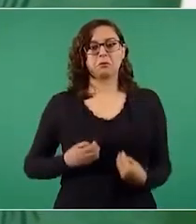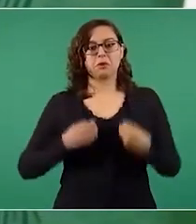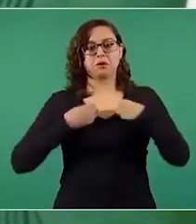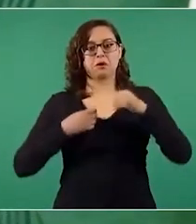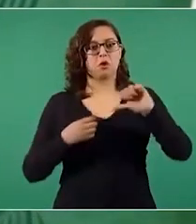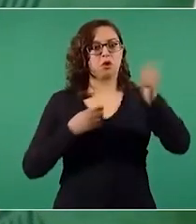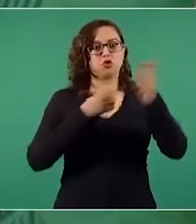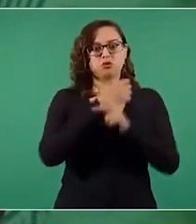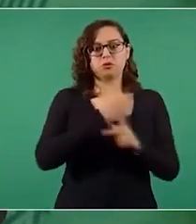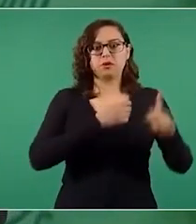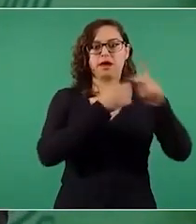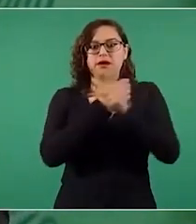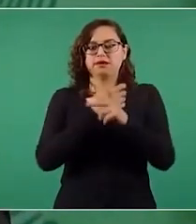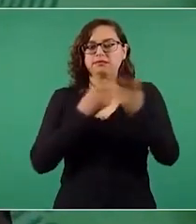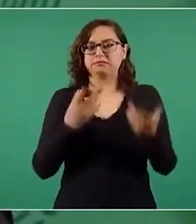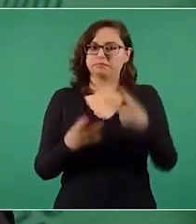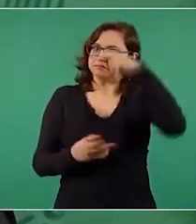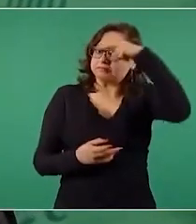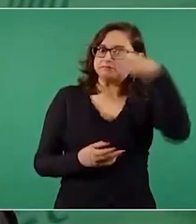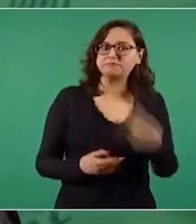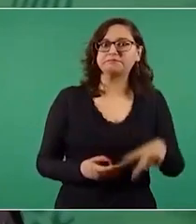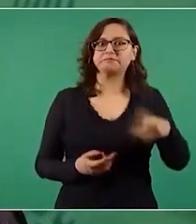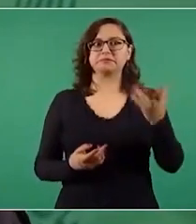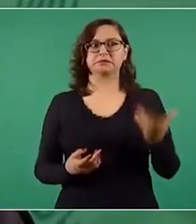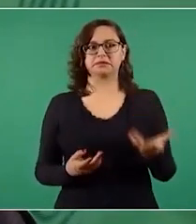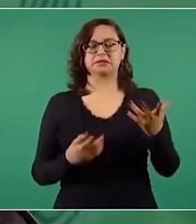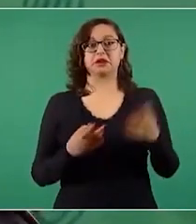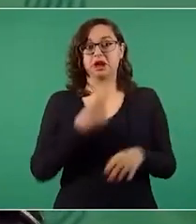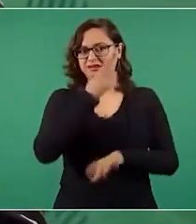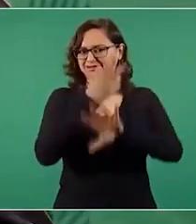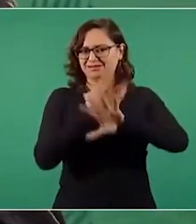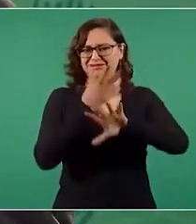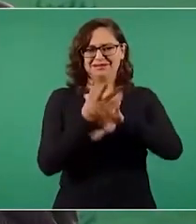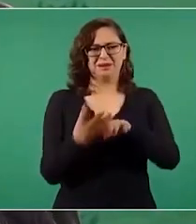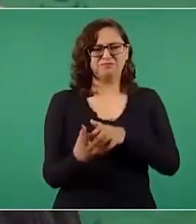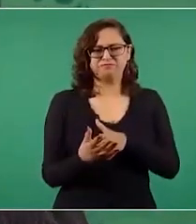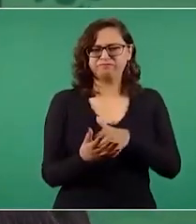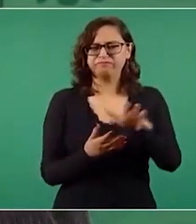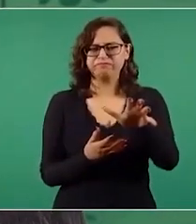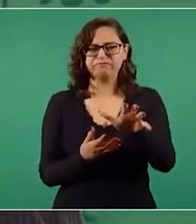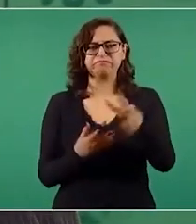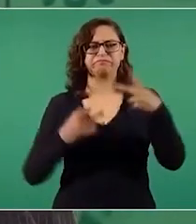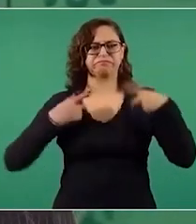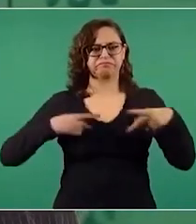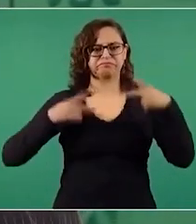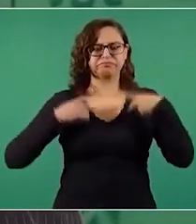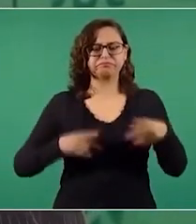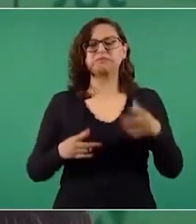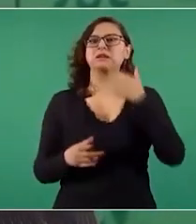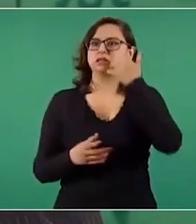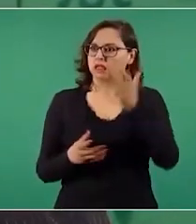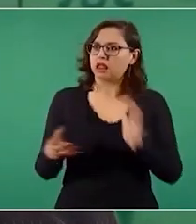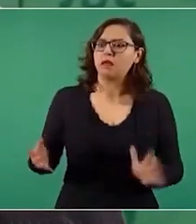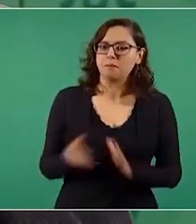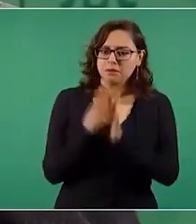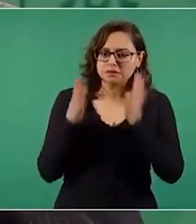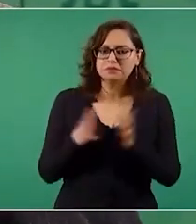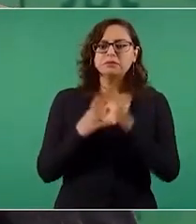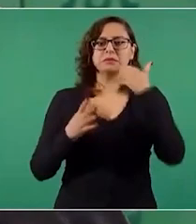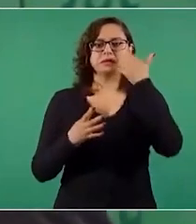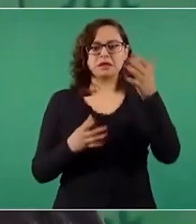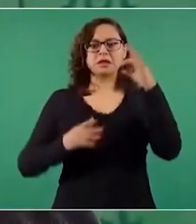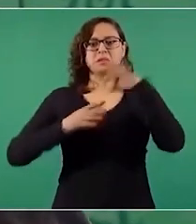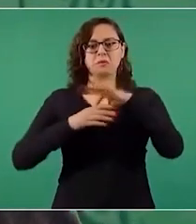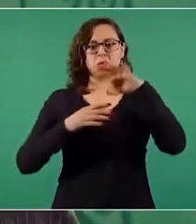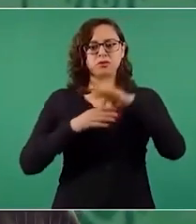millones en Estados Unidos y que quieren participar cada vez más en la vida pública de nuestro país. Entonces,